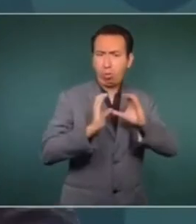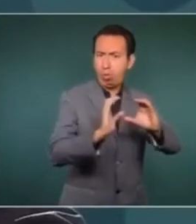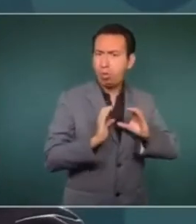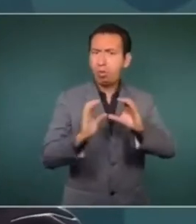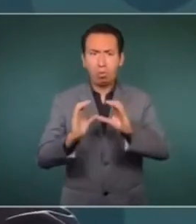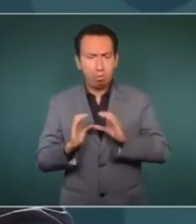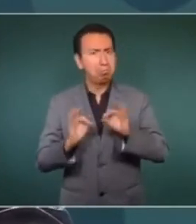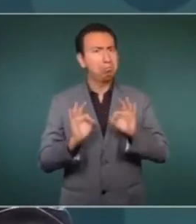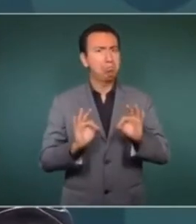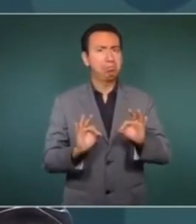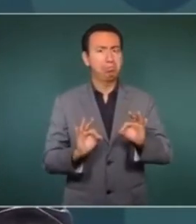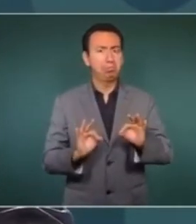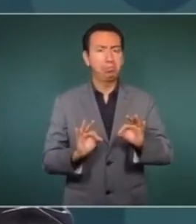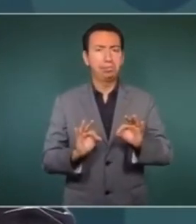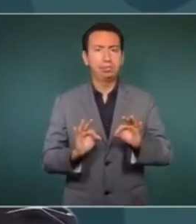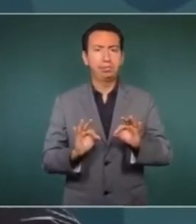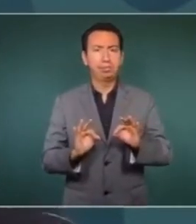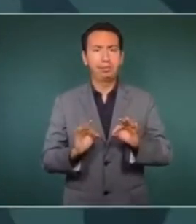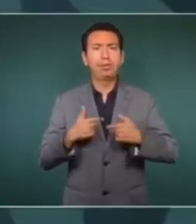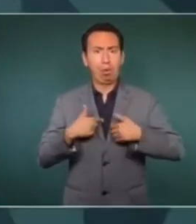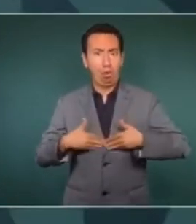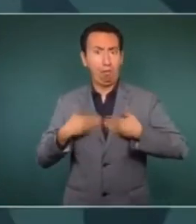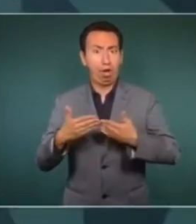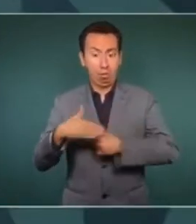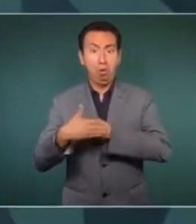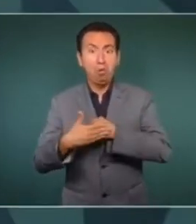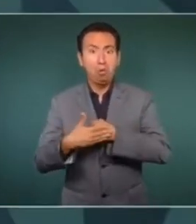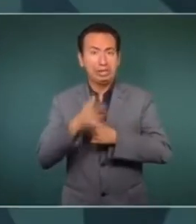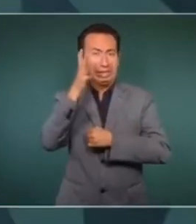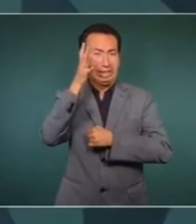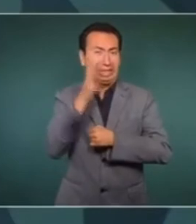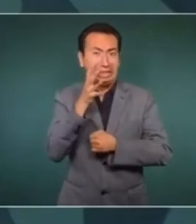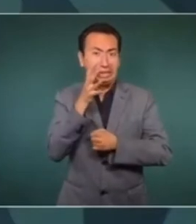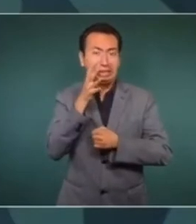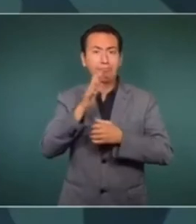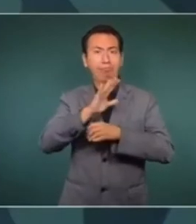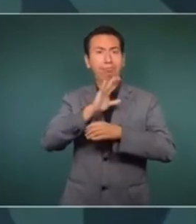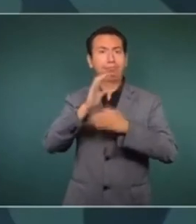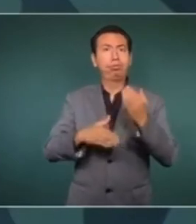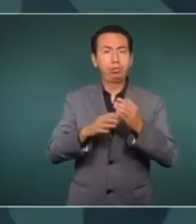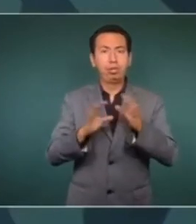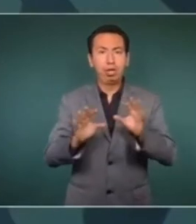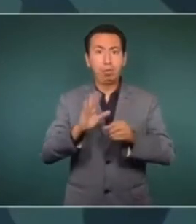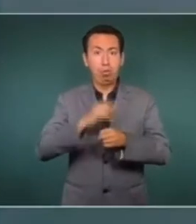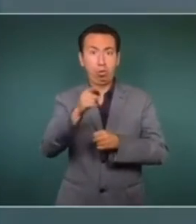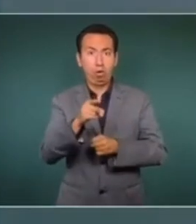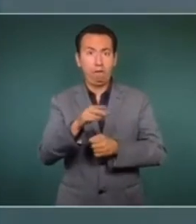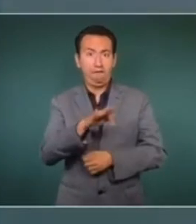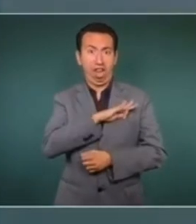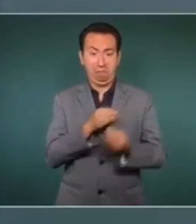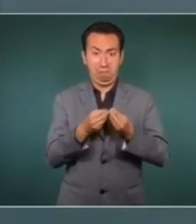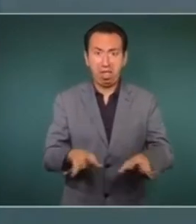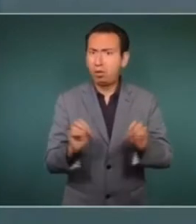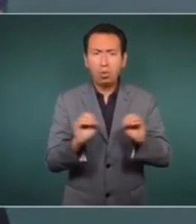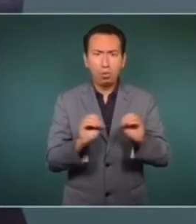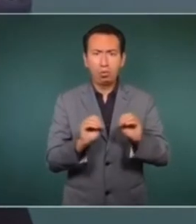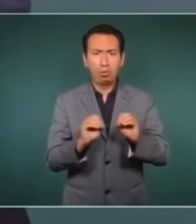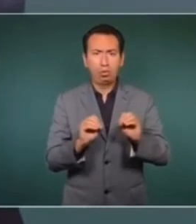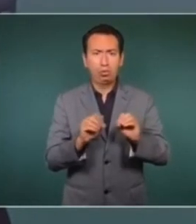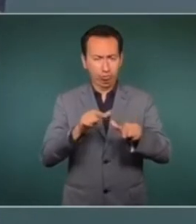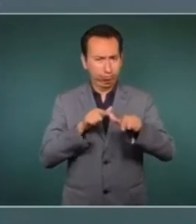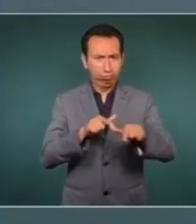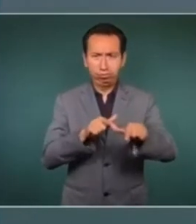yo quiero decir de salida, para que no perdamos la fe, no perdamos las esperanzas.